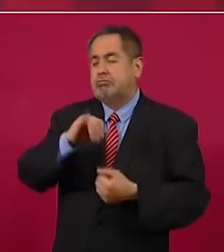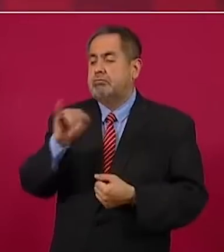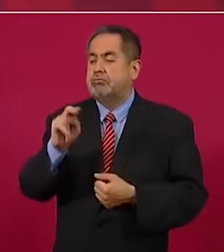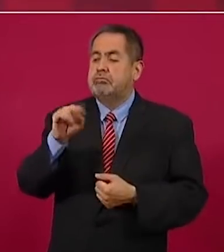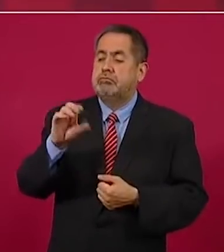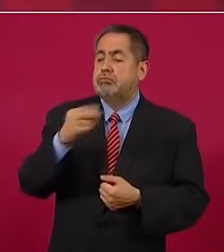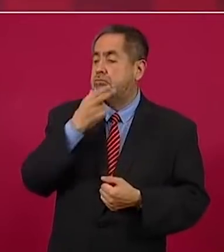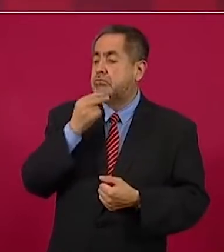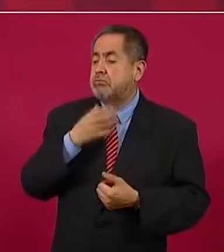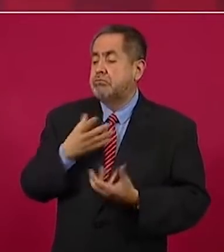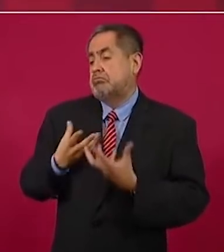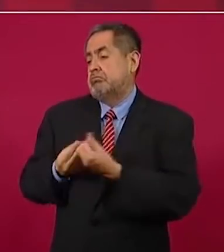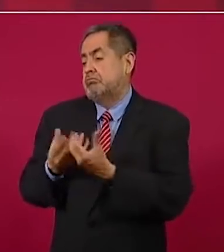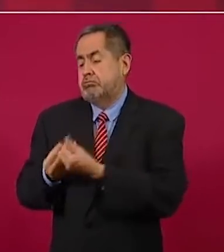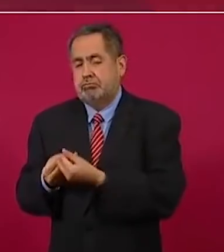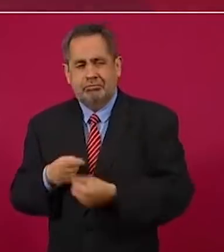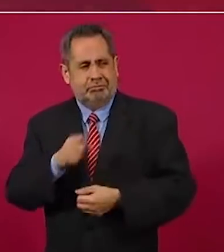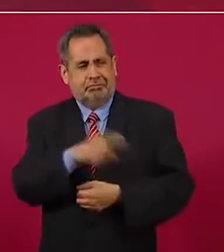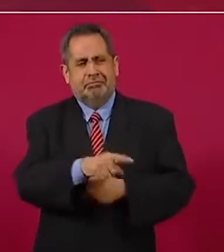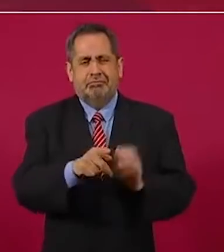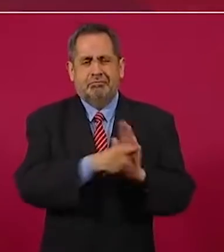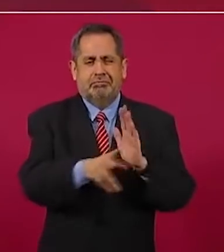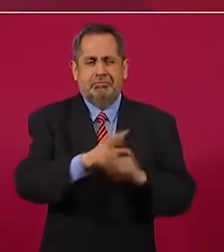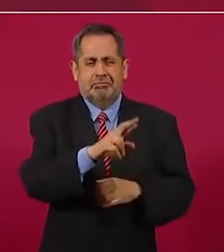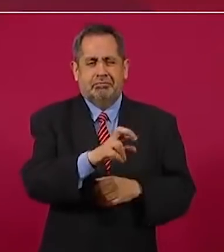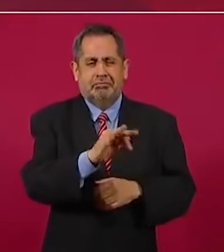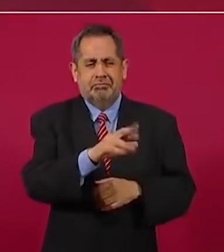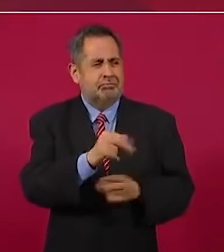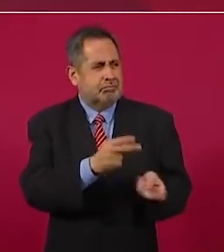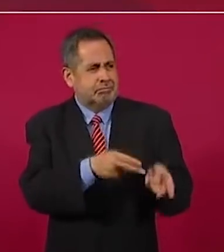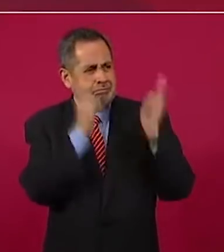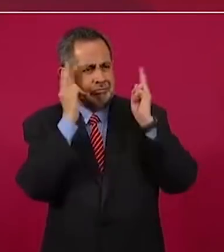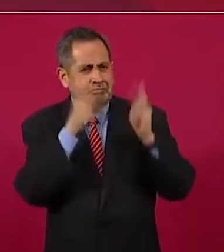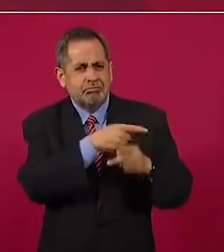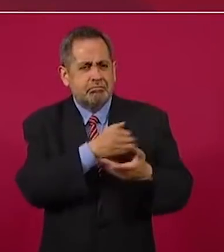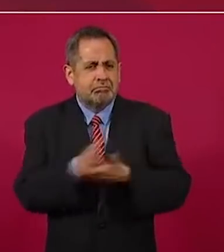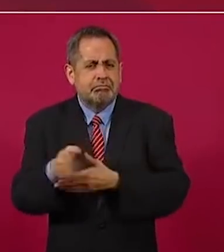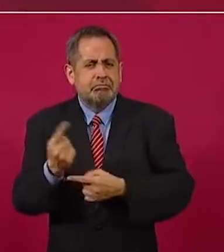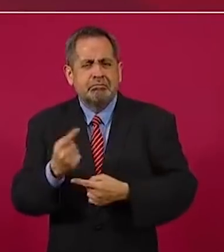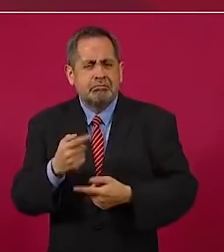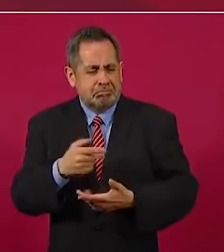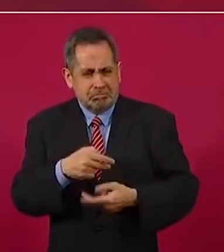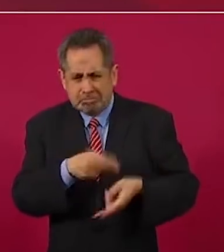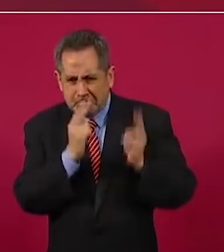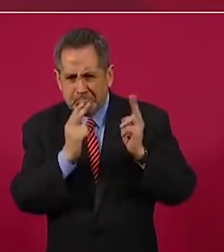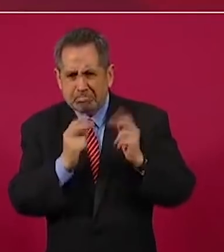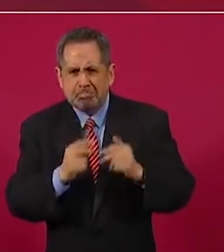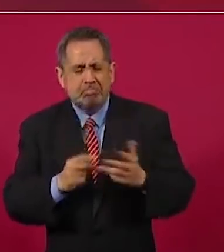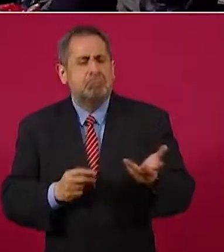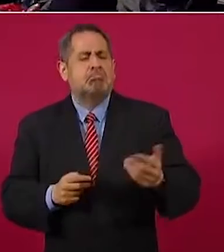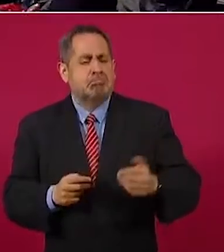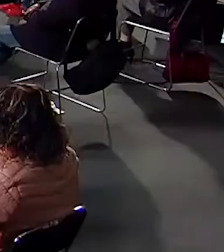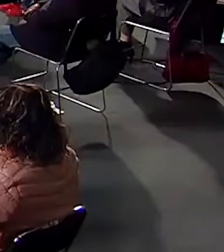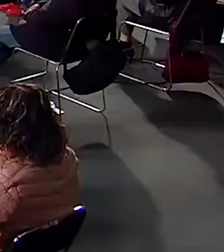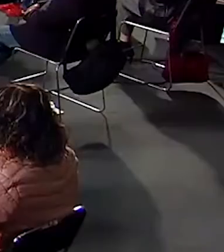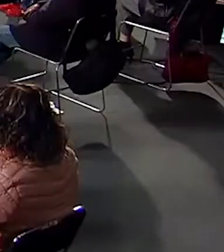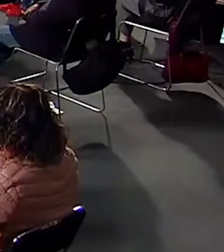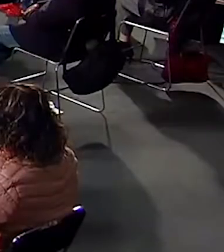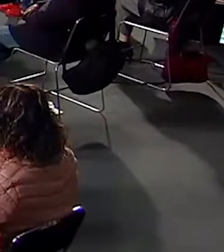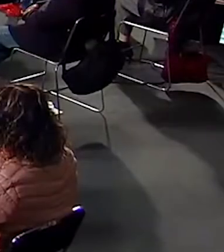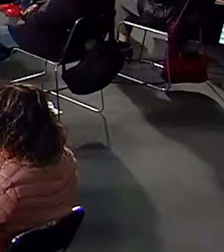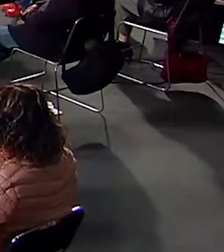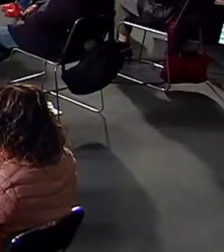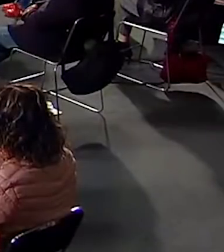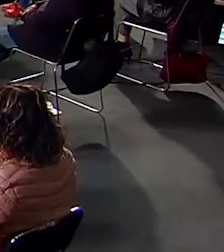de Reforma. ¿Qué tiene que meterse? Yo le